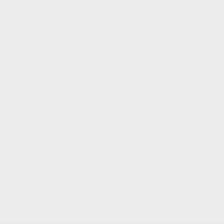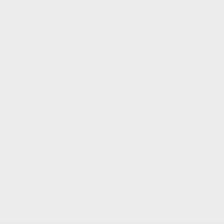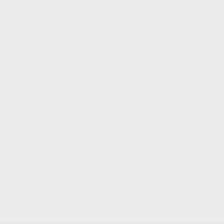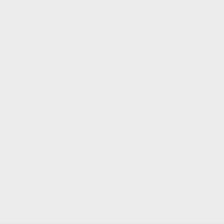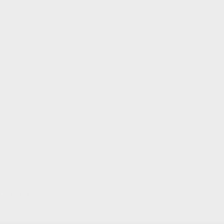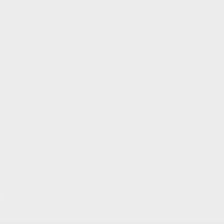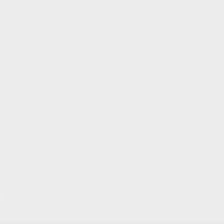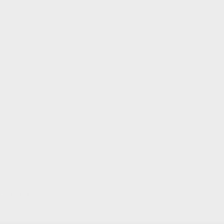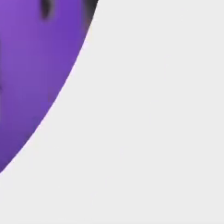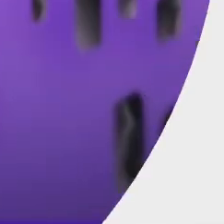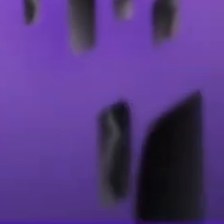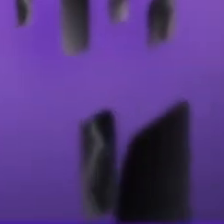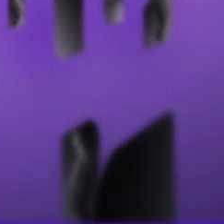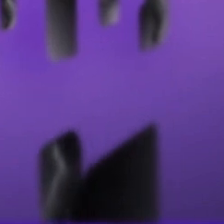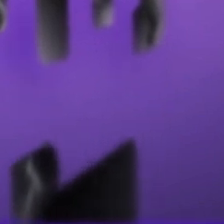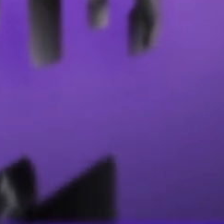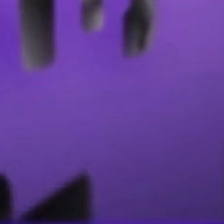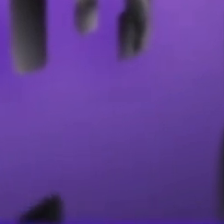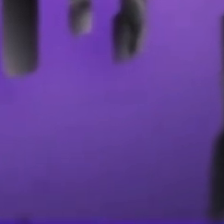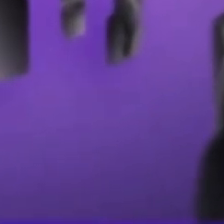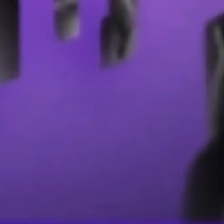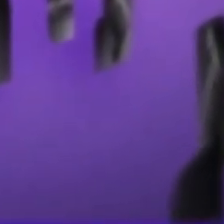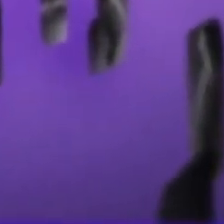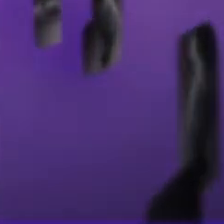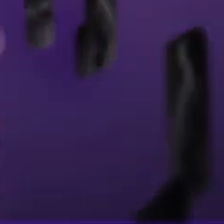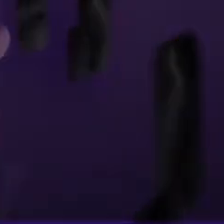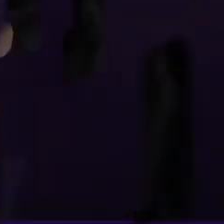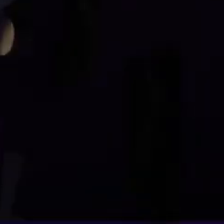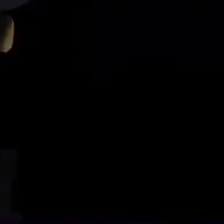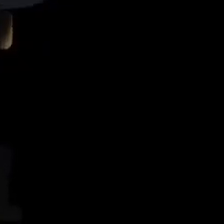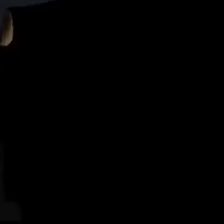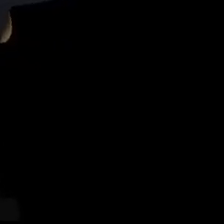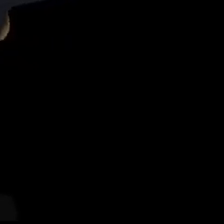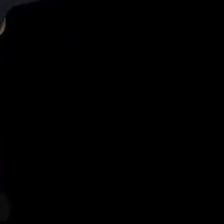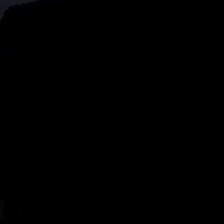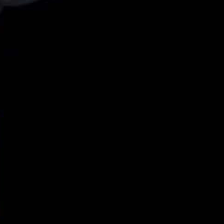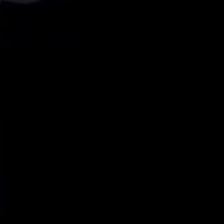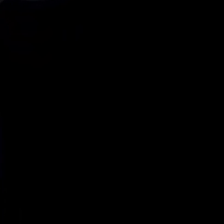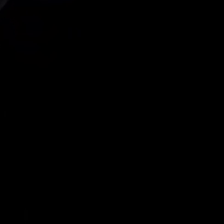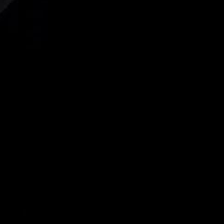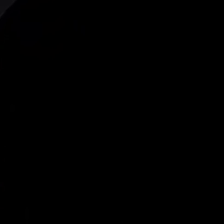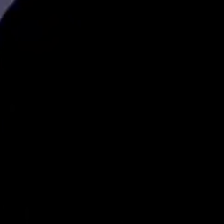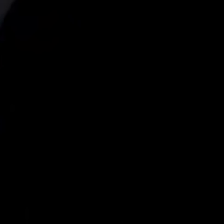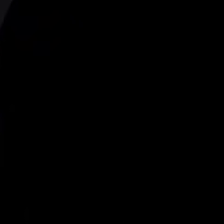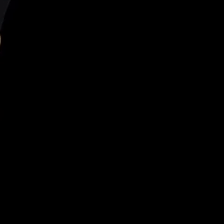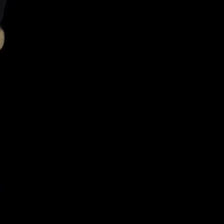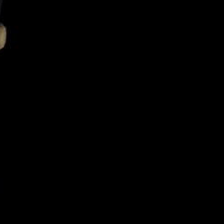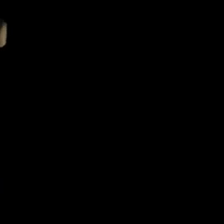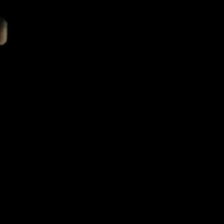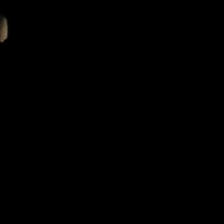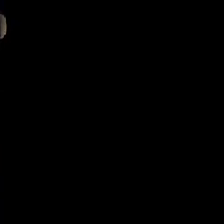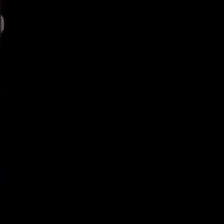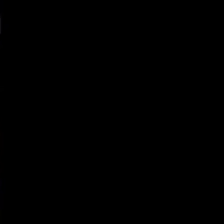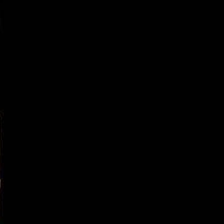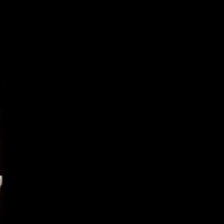Los temas democrático-electorales al alcance de la ciudadanía. Hola, ¿qué tal? Bienvenidos a su programa La Urna,